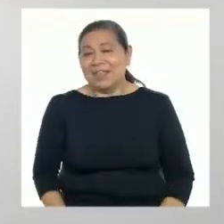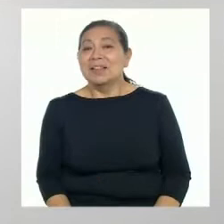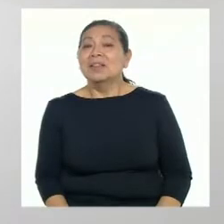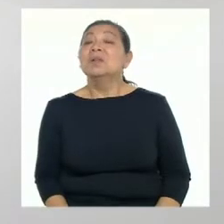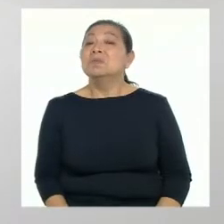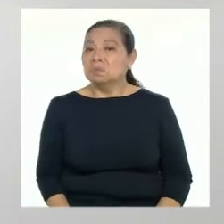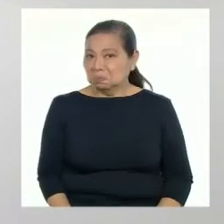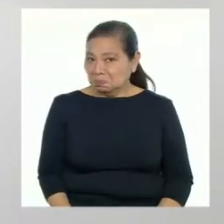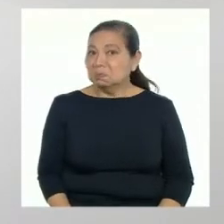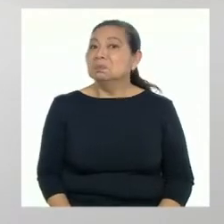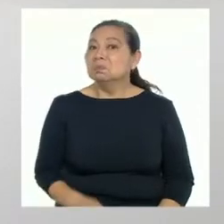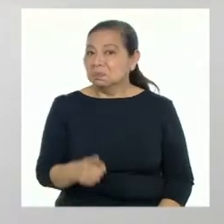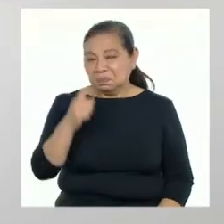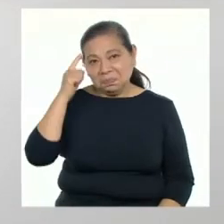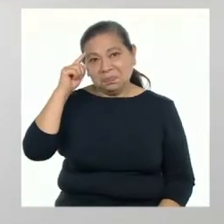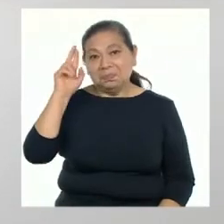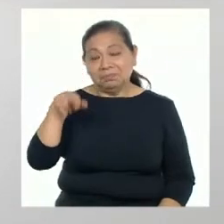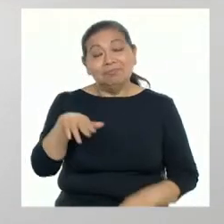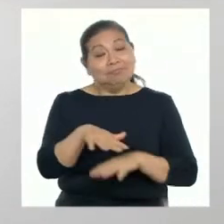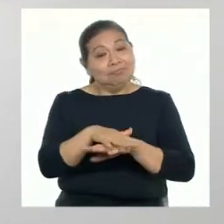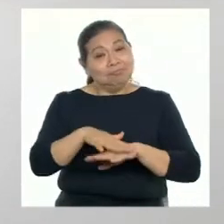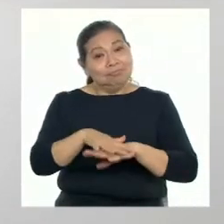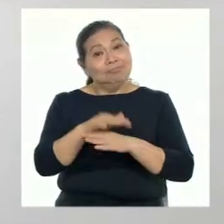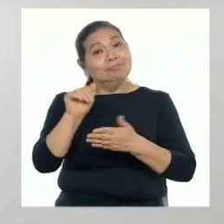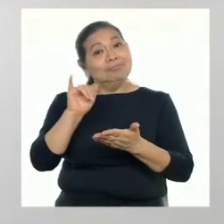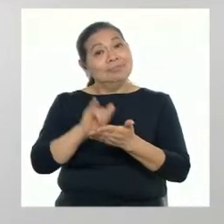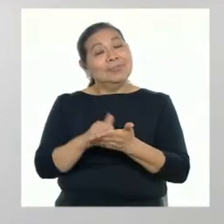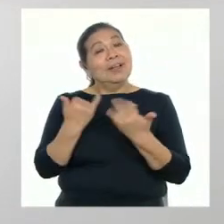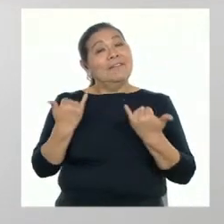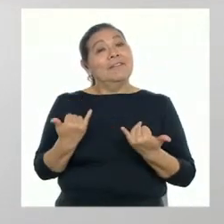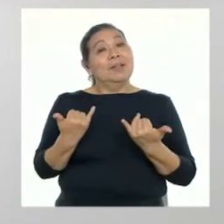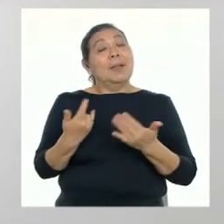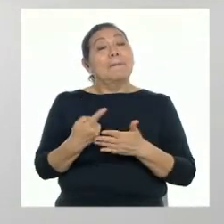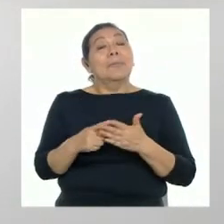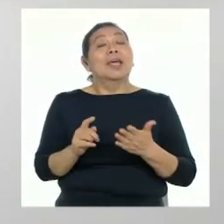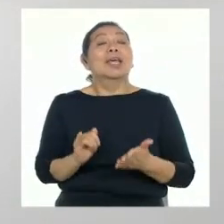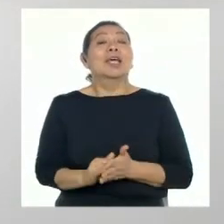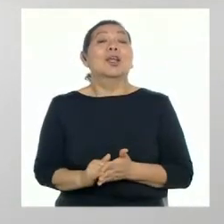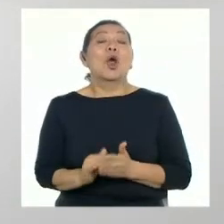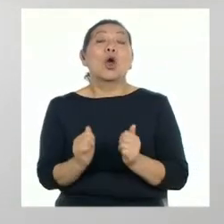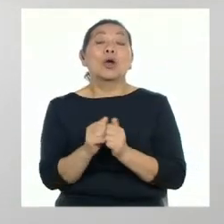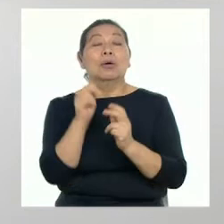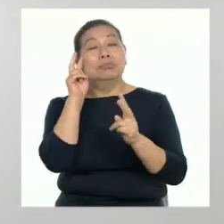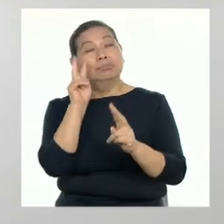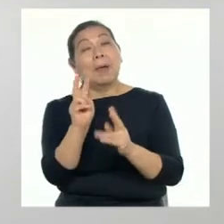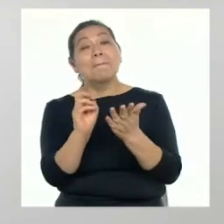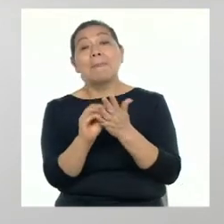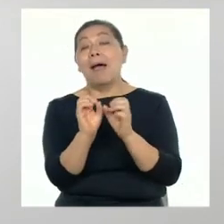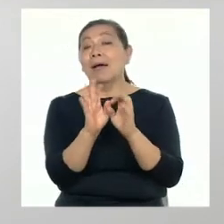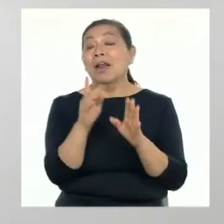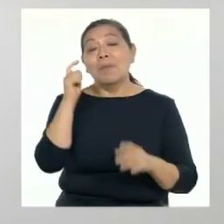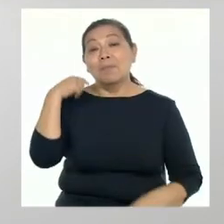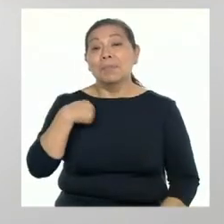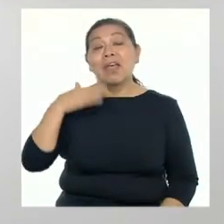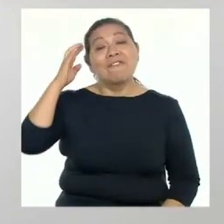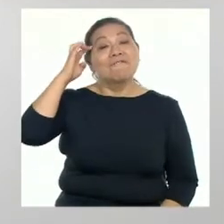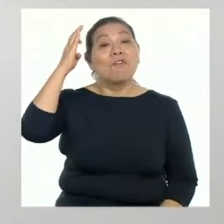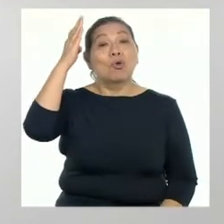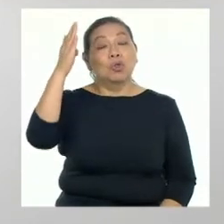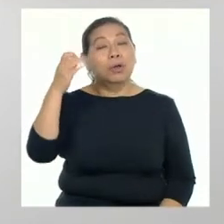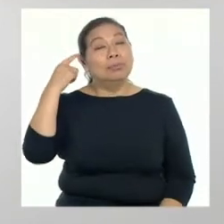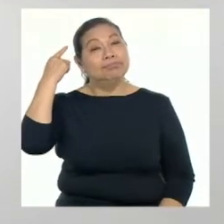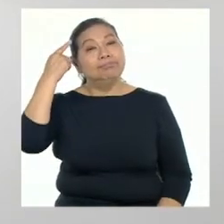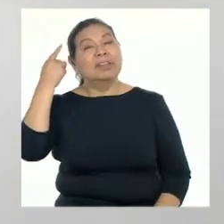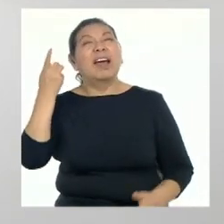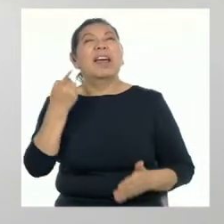Muy buen punto, Yeremis. Nuestro plan debe considerar este tipo de situaciones. Con una visión clara sobre nuestro futuro, podremos